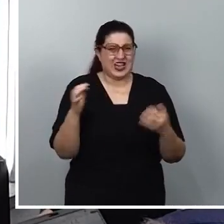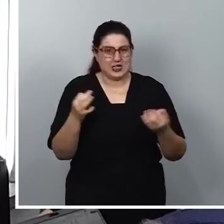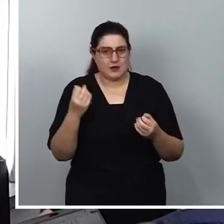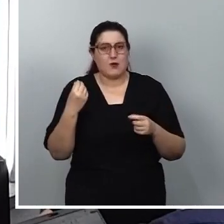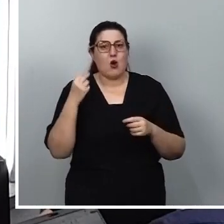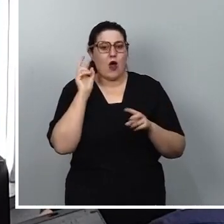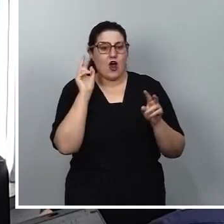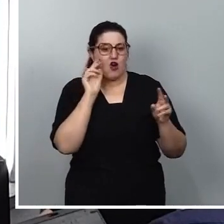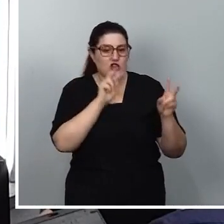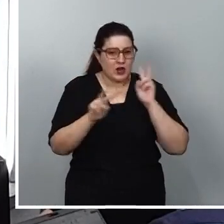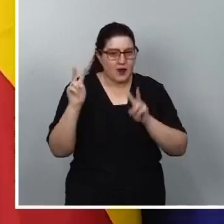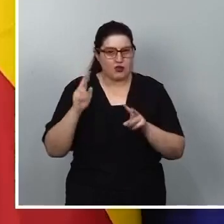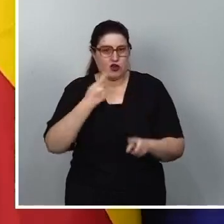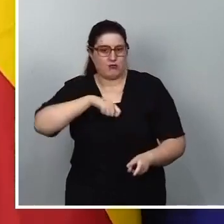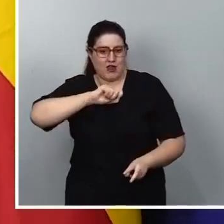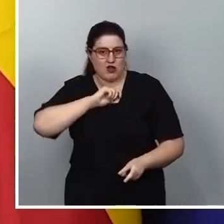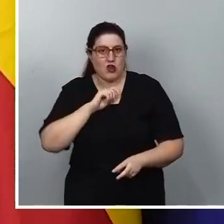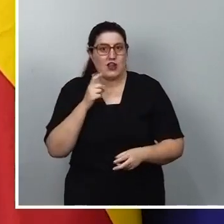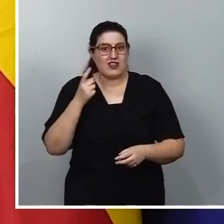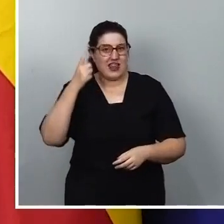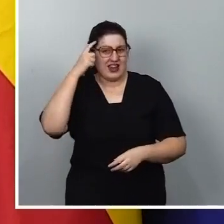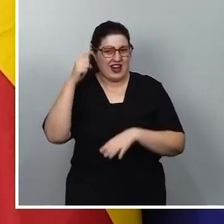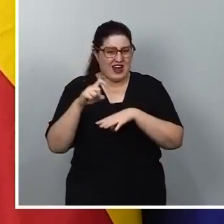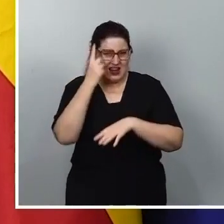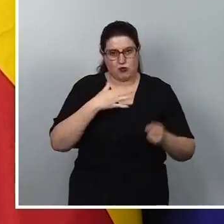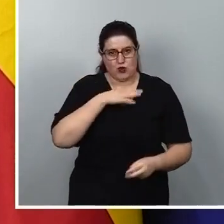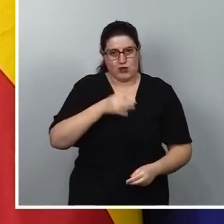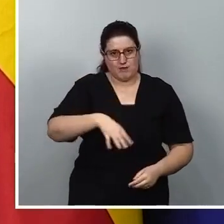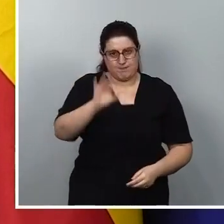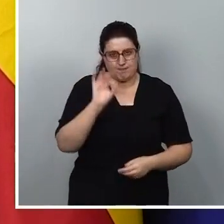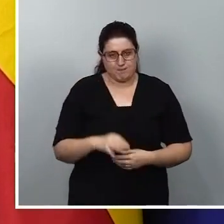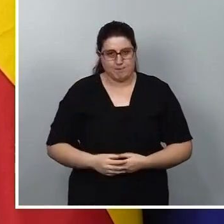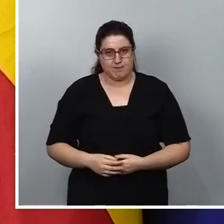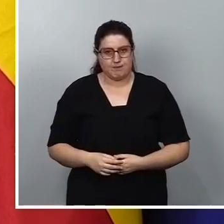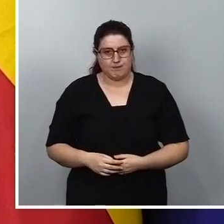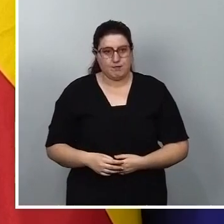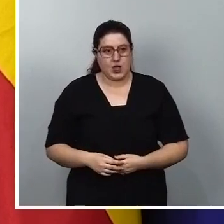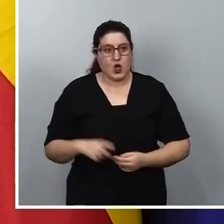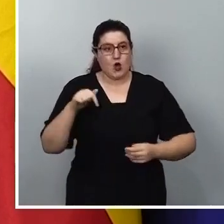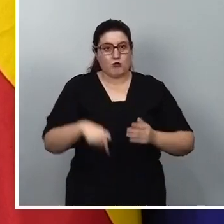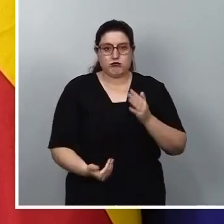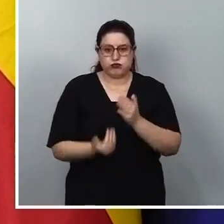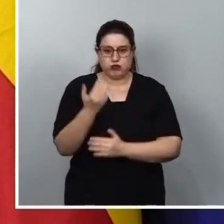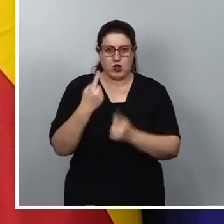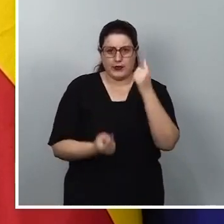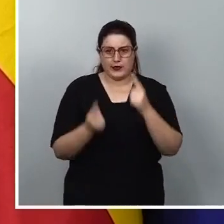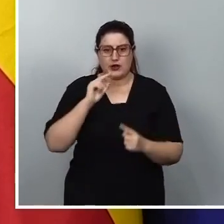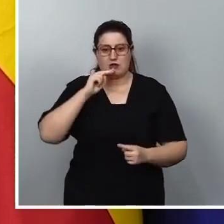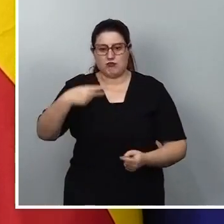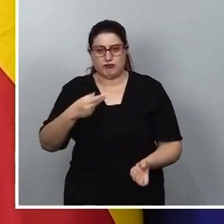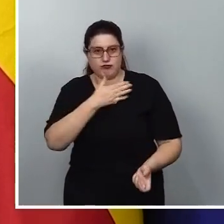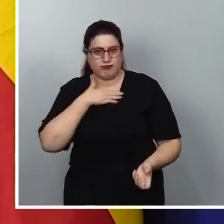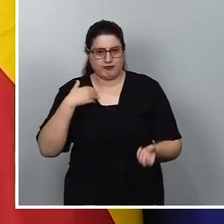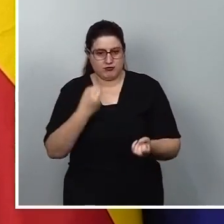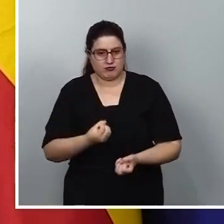y la Xenofobia, adscrito al Ministerio de Inclusión y Seguridad Social. Quiero destacarles esta mañana algunos de los principales resultados de este informe.